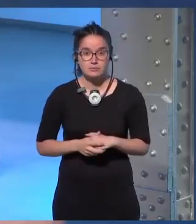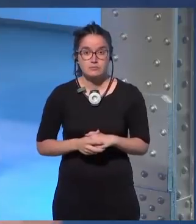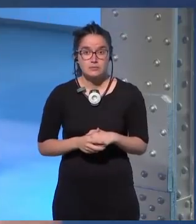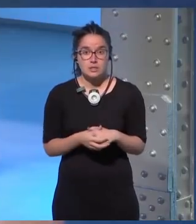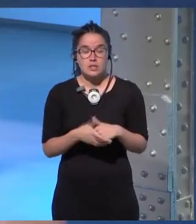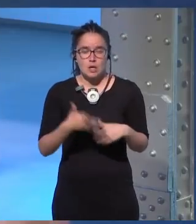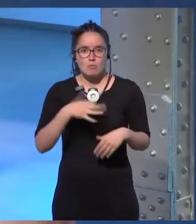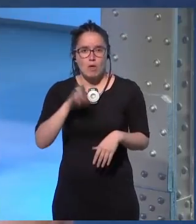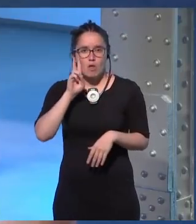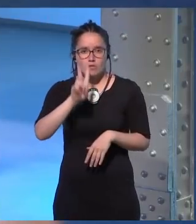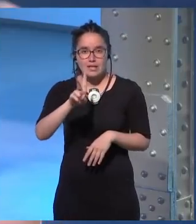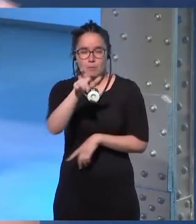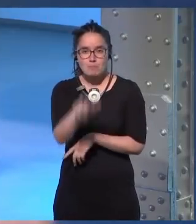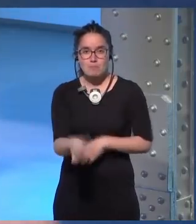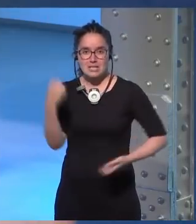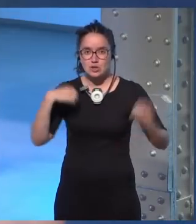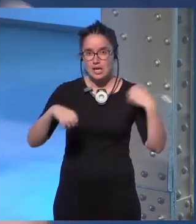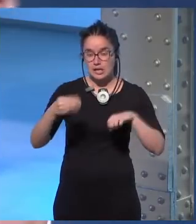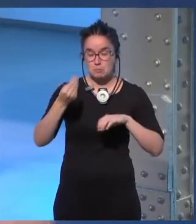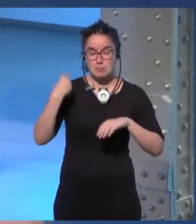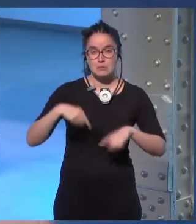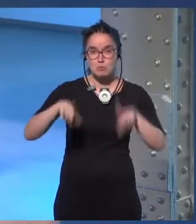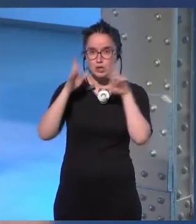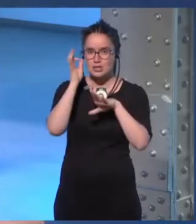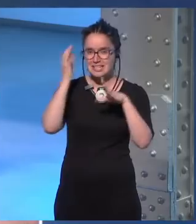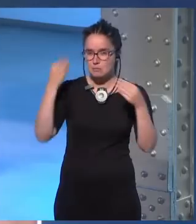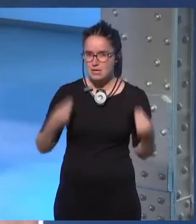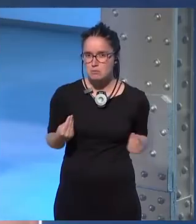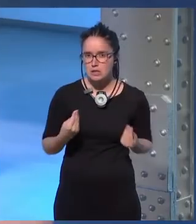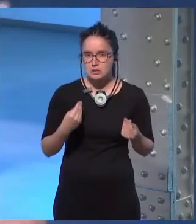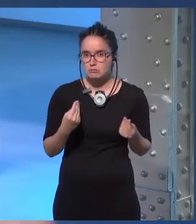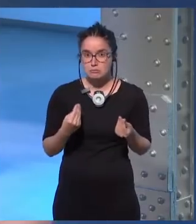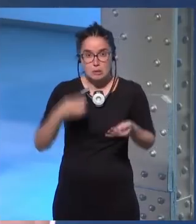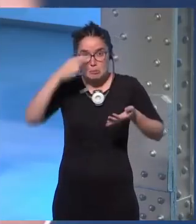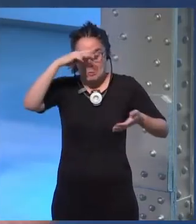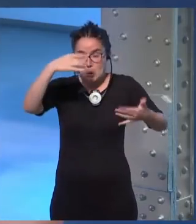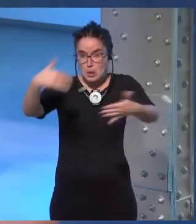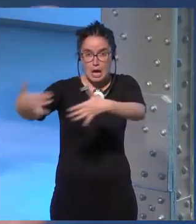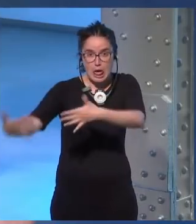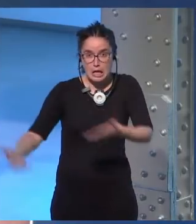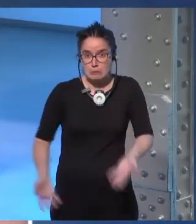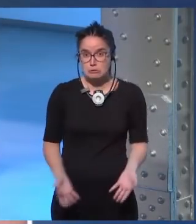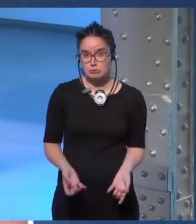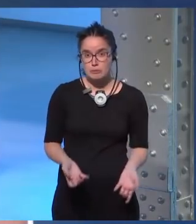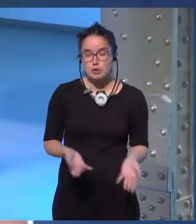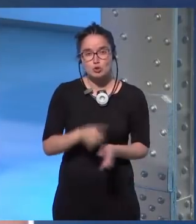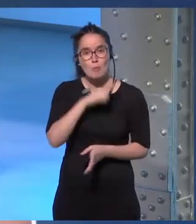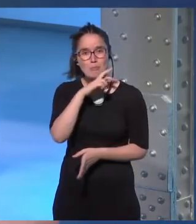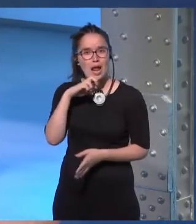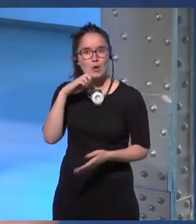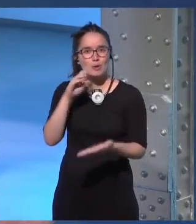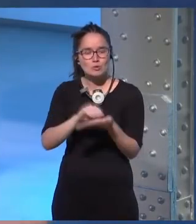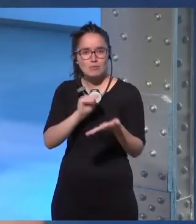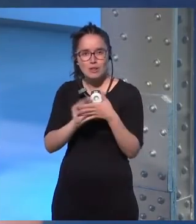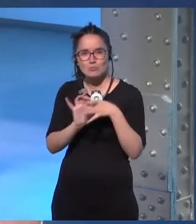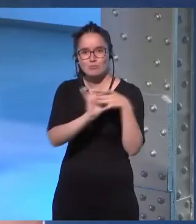Y puede haber personajes como mis protagonistas que son totalmente despreocupadas. Y ese es un valor que muchas veces se